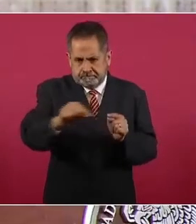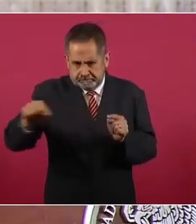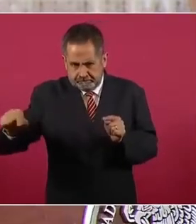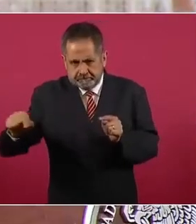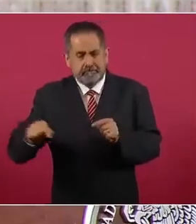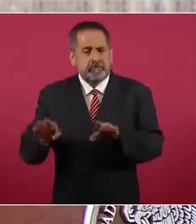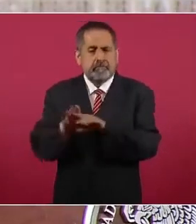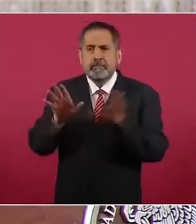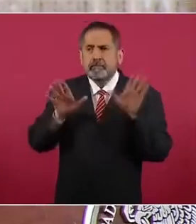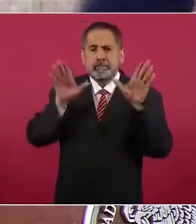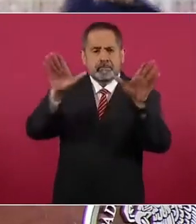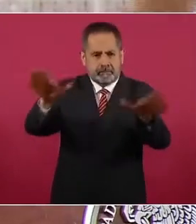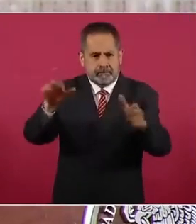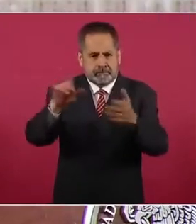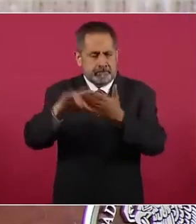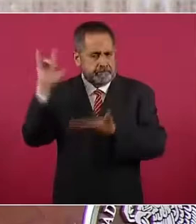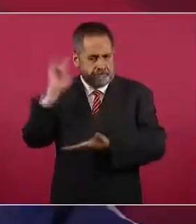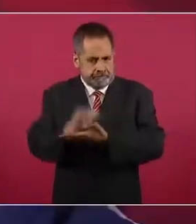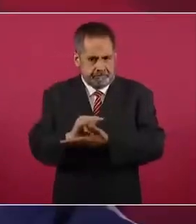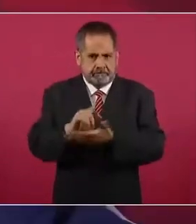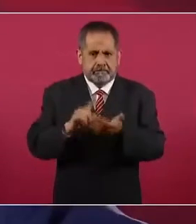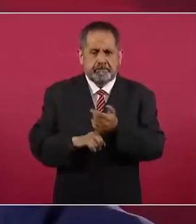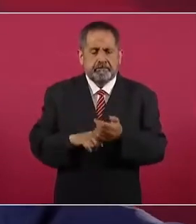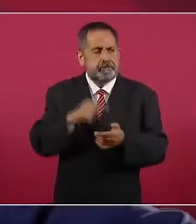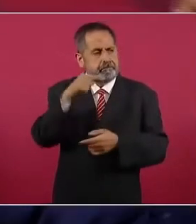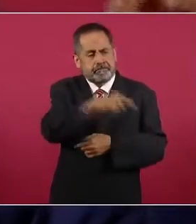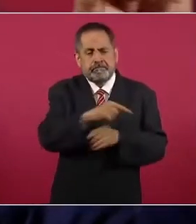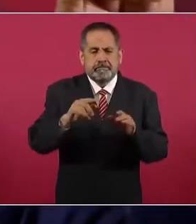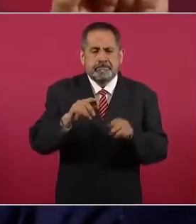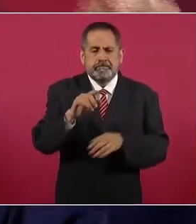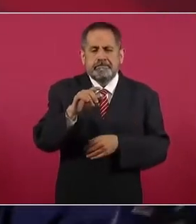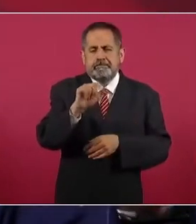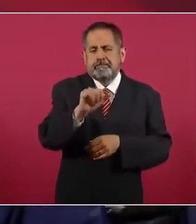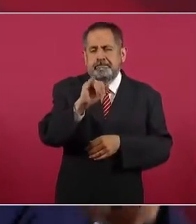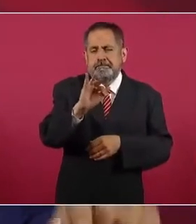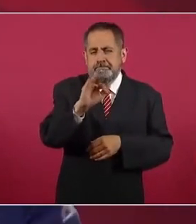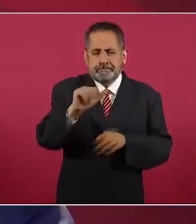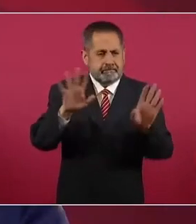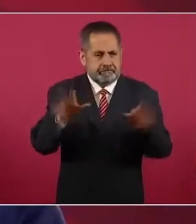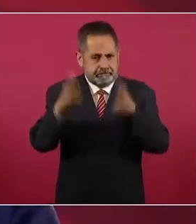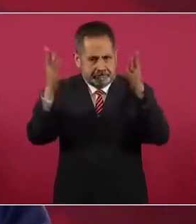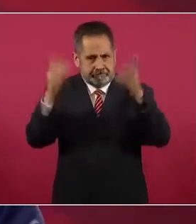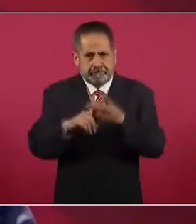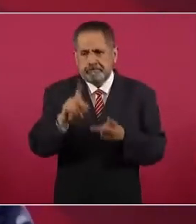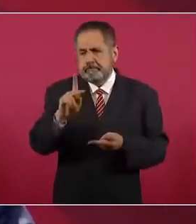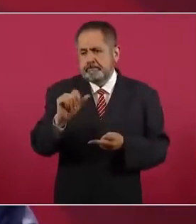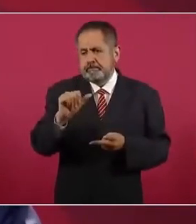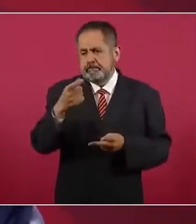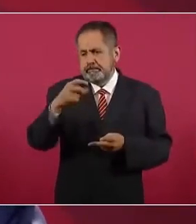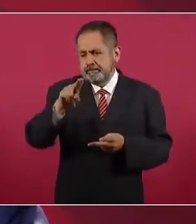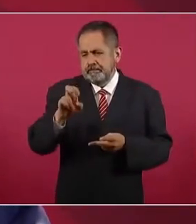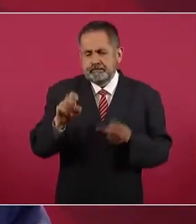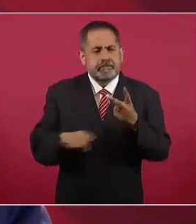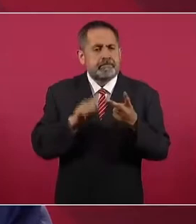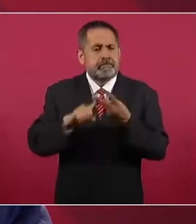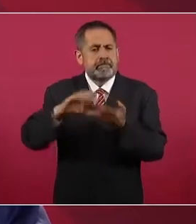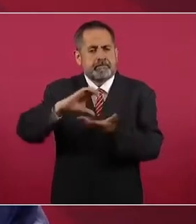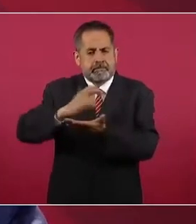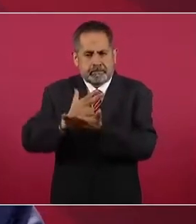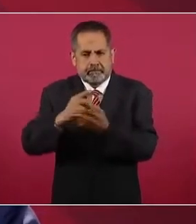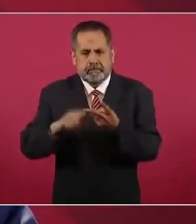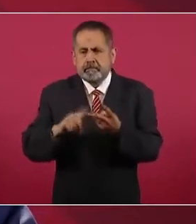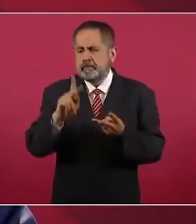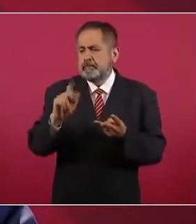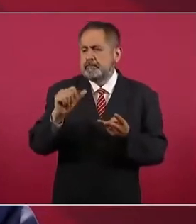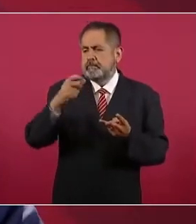los aeropuertos Felipe Ángeles, el aeropuerto de Palenque, el aeropuerto de Chetumal, el